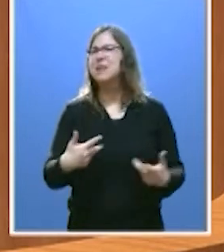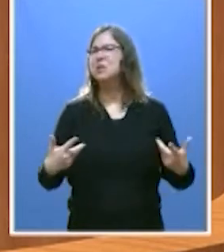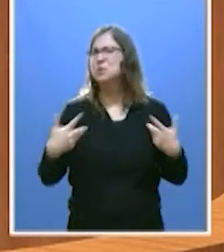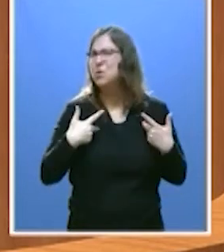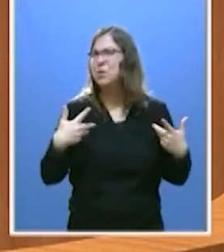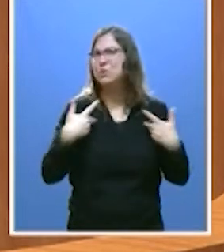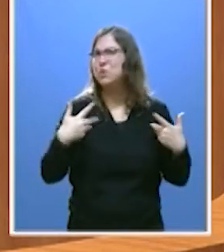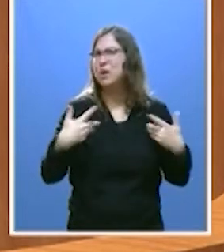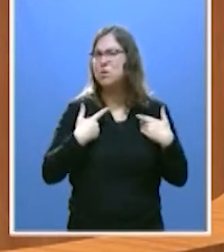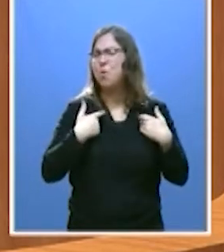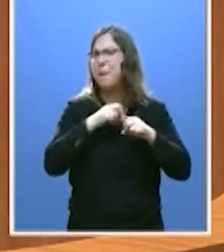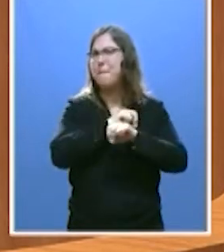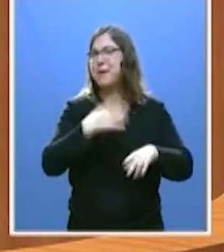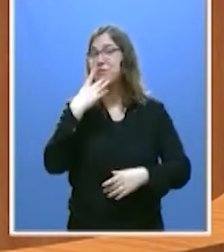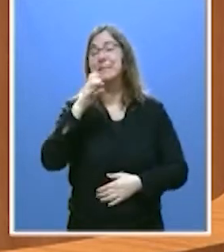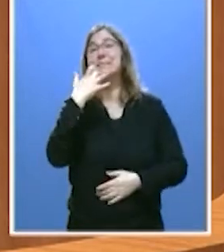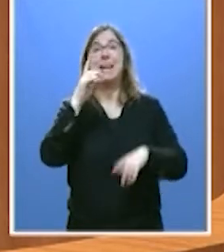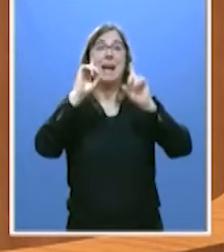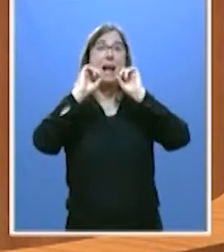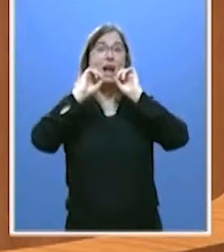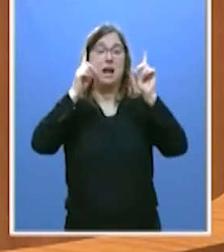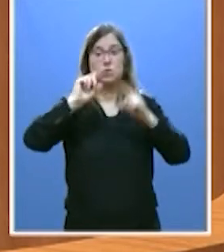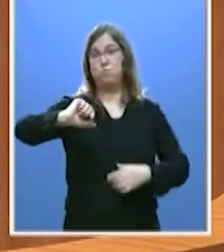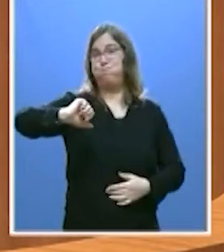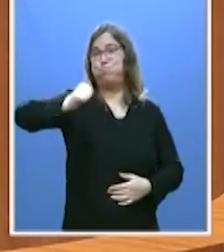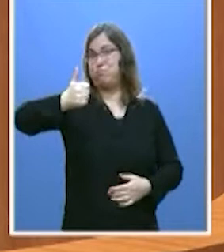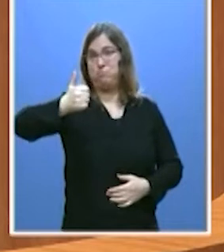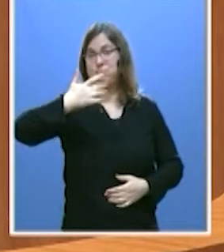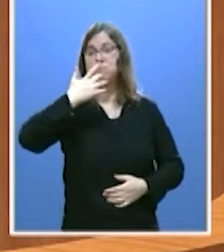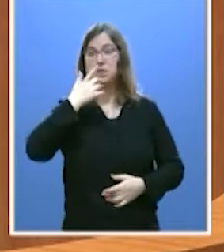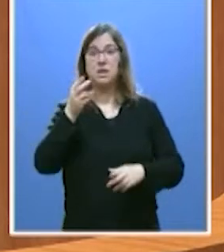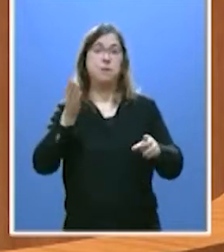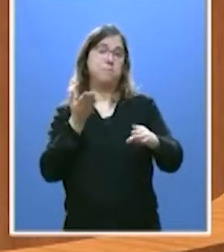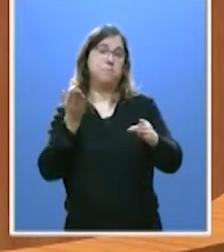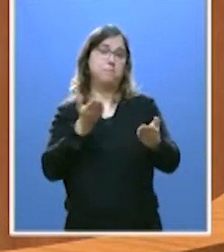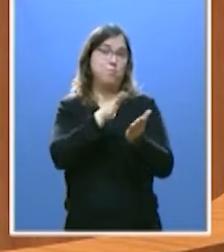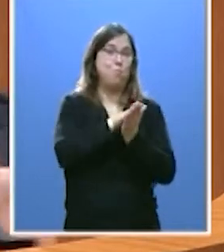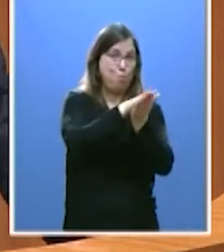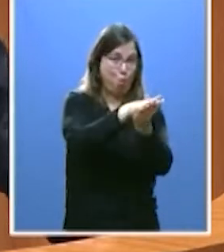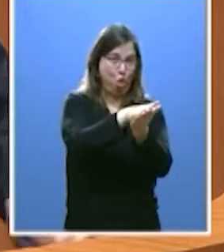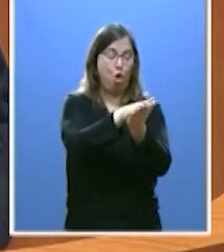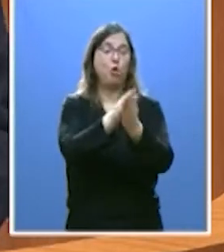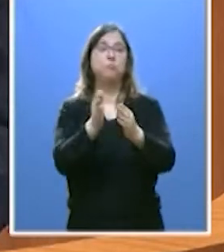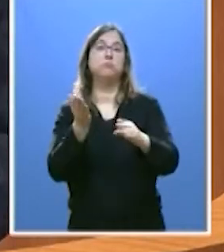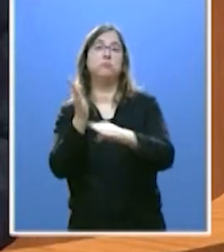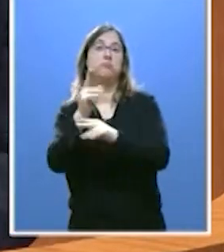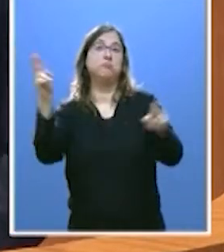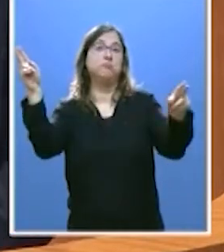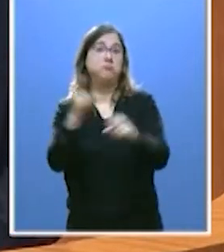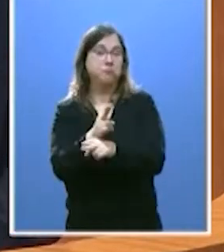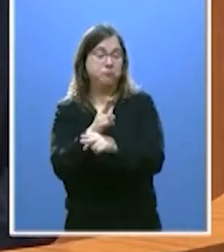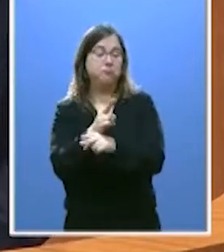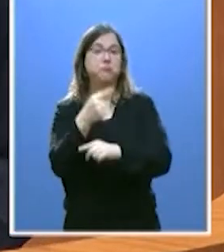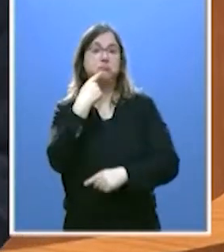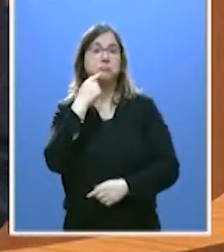consecuencias en caso de que esta moción llegase a buen término. Cosa que no parece, aunque usted acaba de